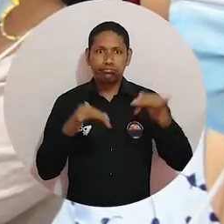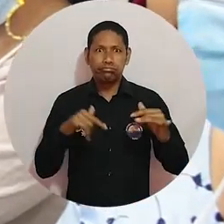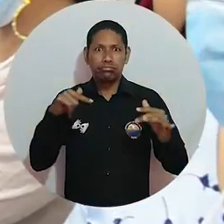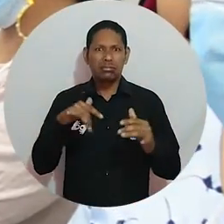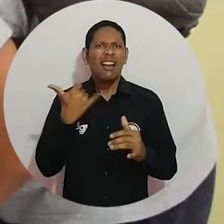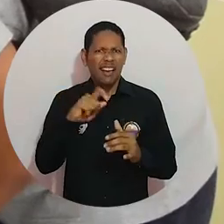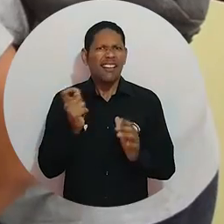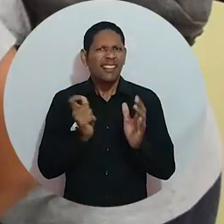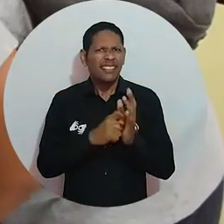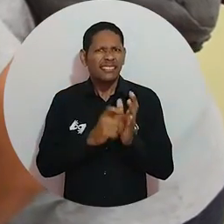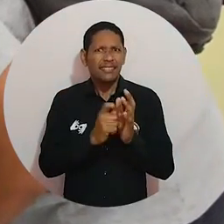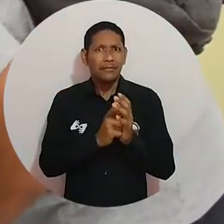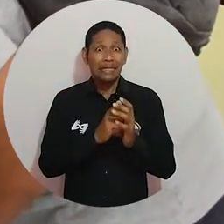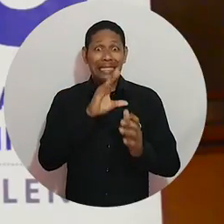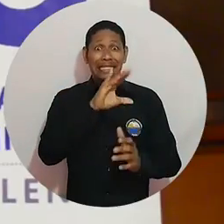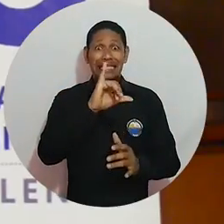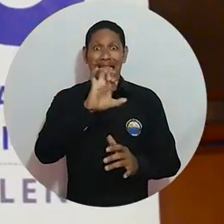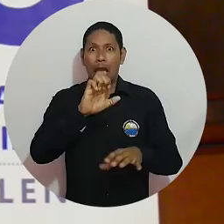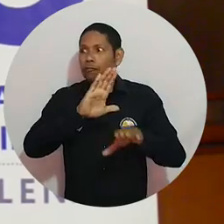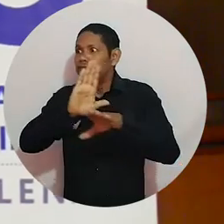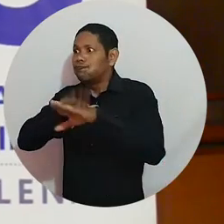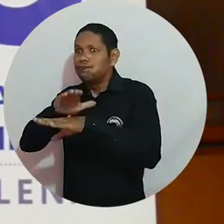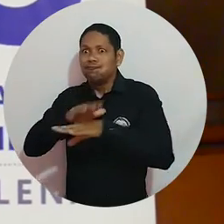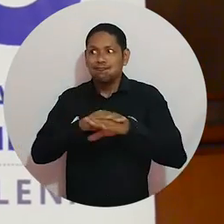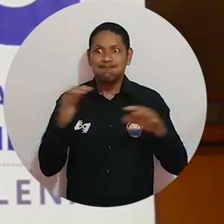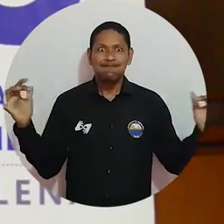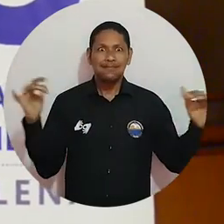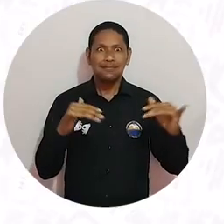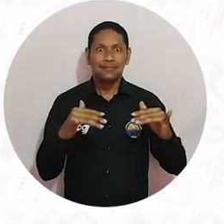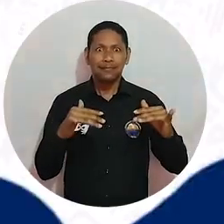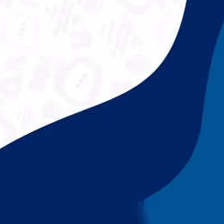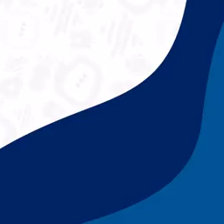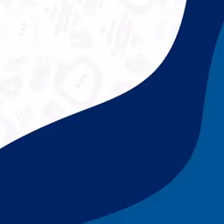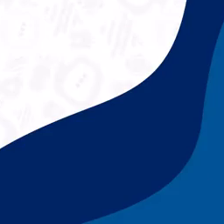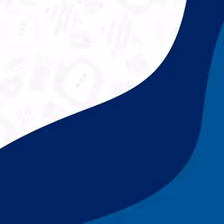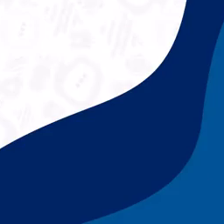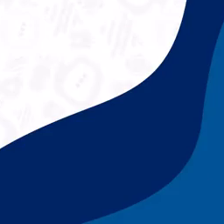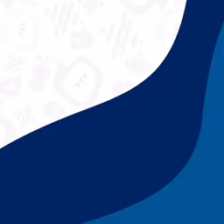décima edición del Kick-Off organizado por el Centro de Innovación y Emprendimiento.